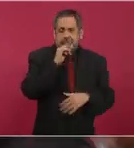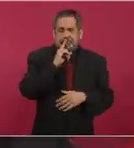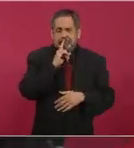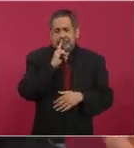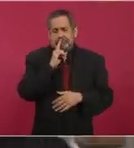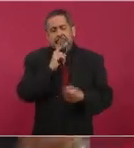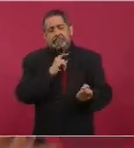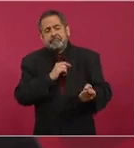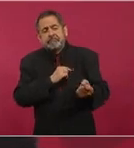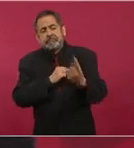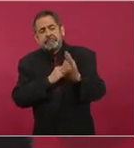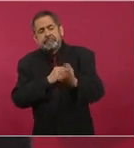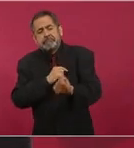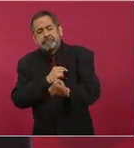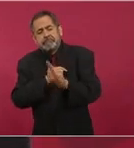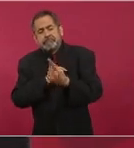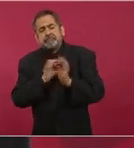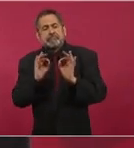honrosas excepciones.